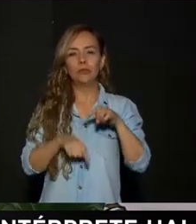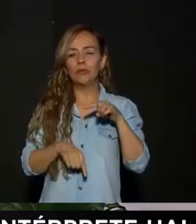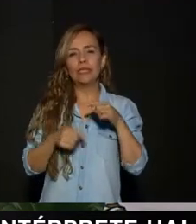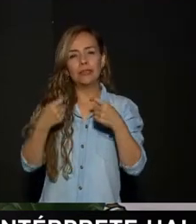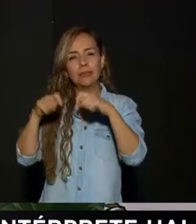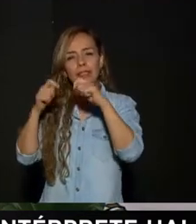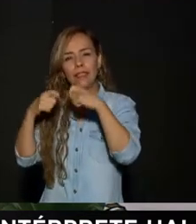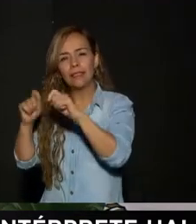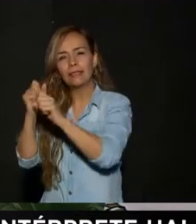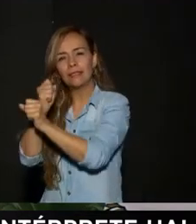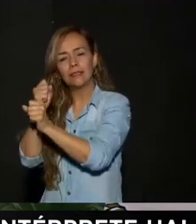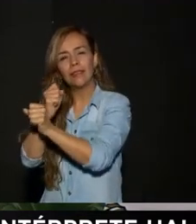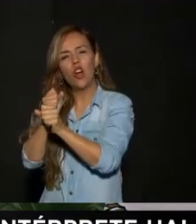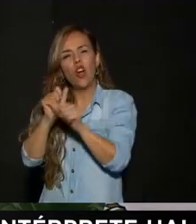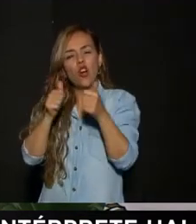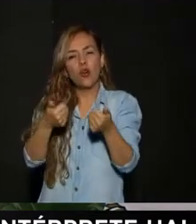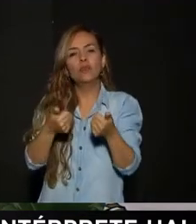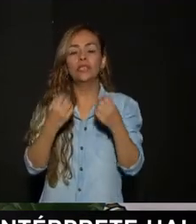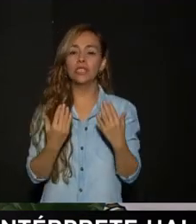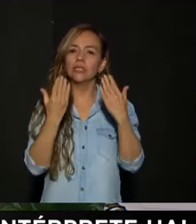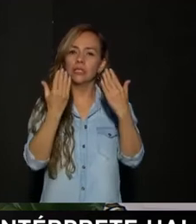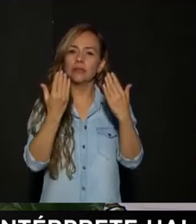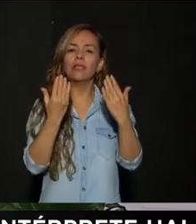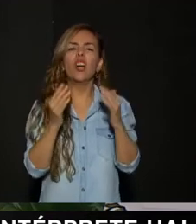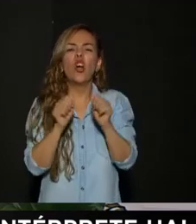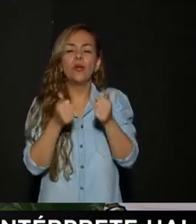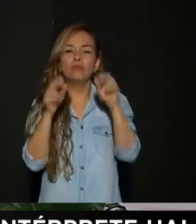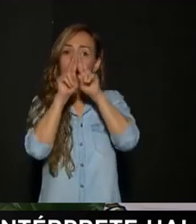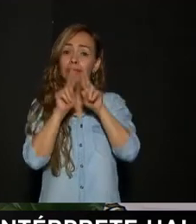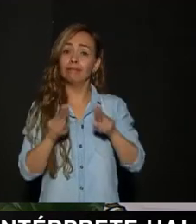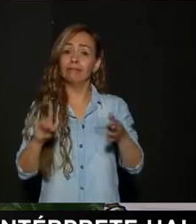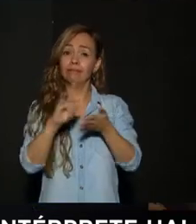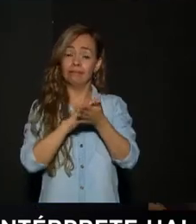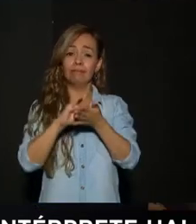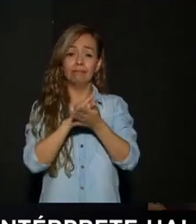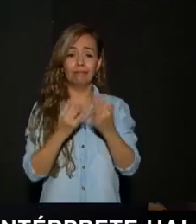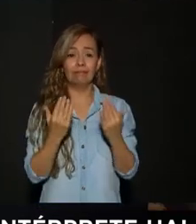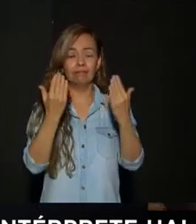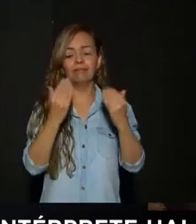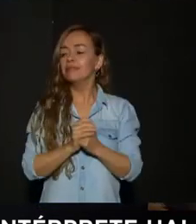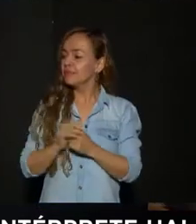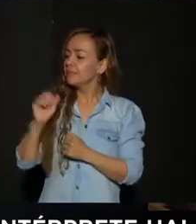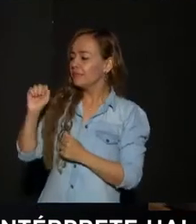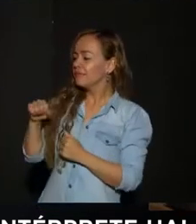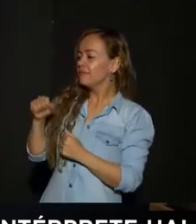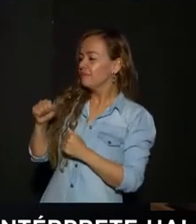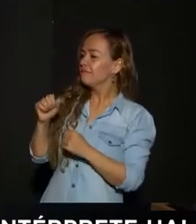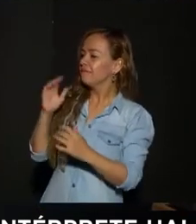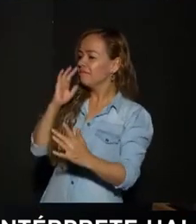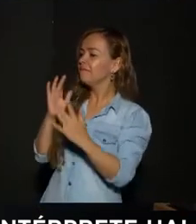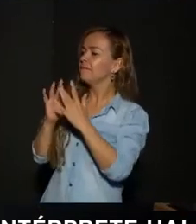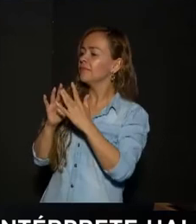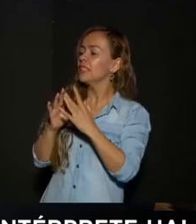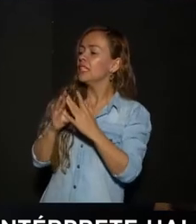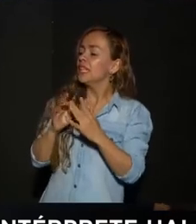tal Pero existe Un nuevo mecanismo Que se puede utilizar Que son Las redes sociales Efectivamente Paola Básicamente La